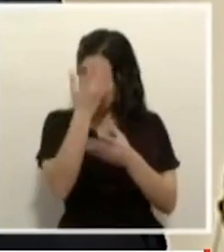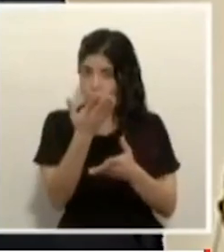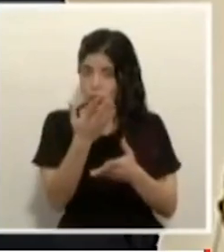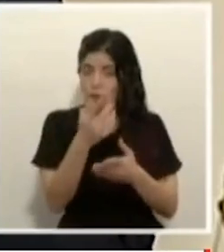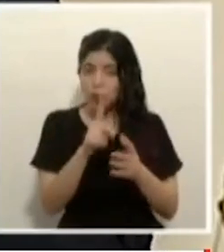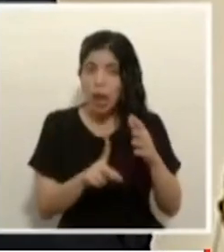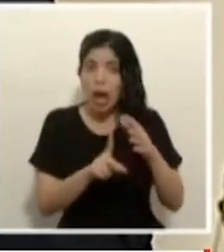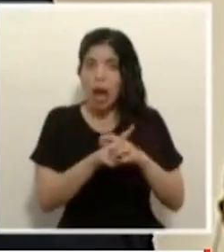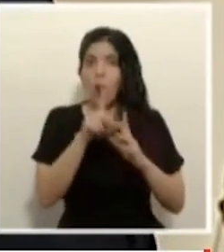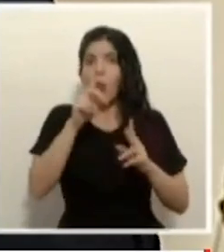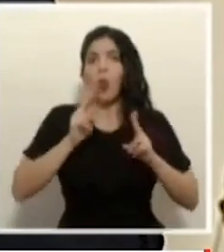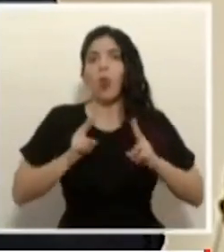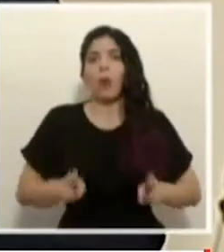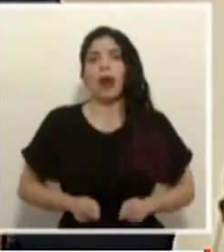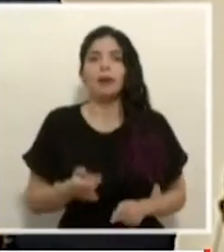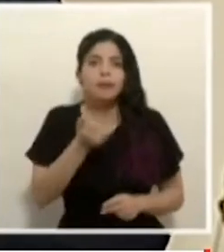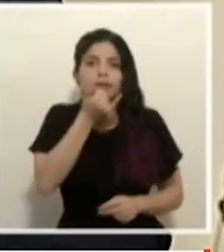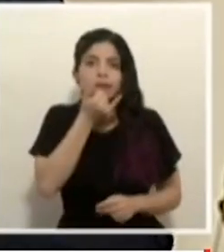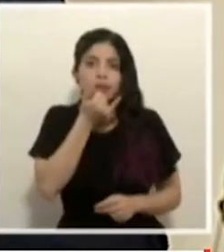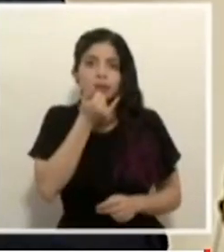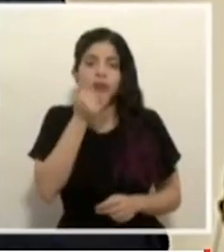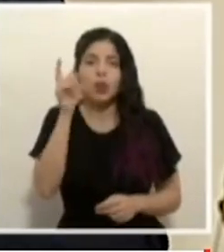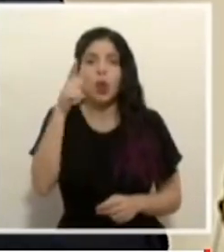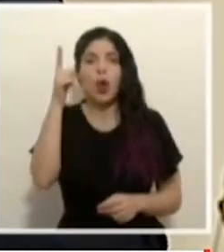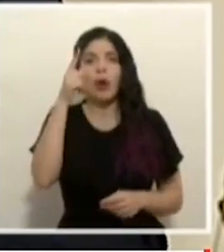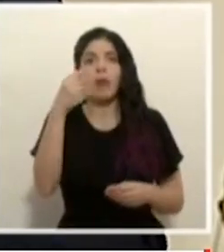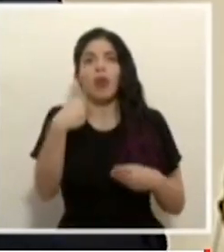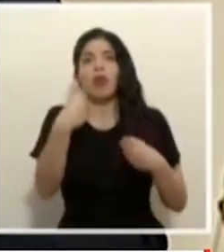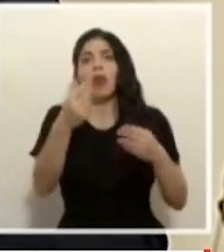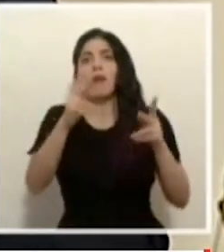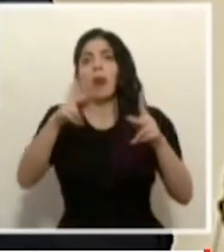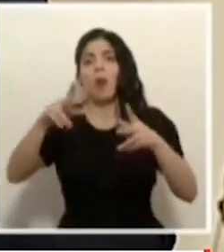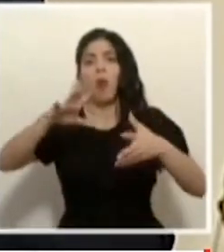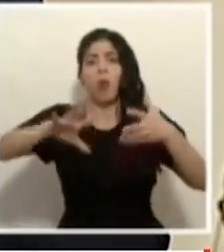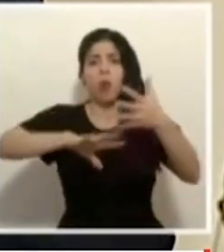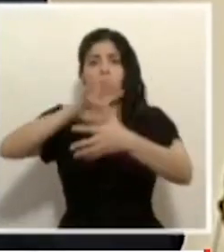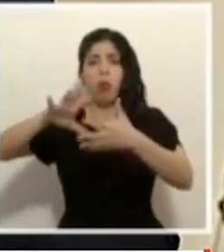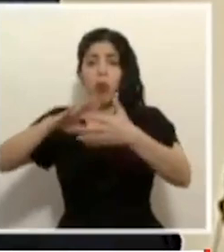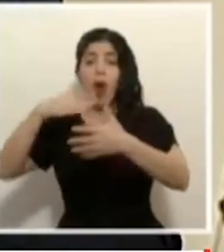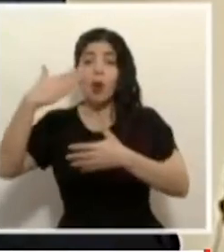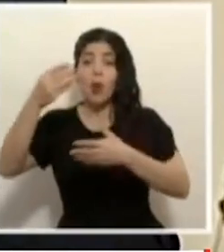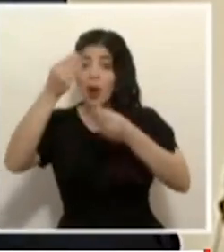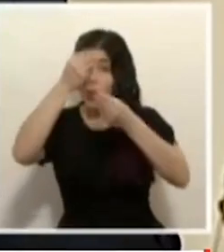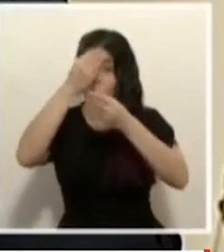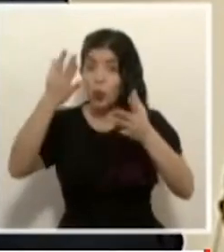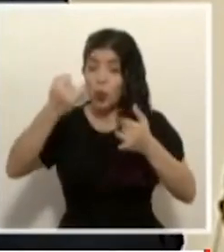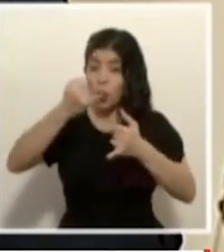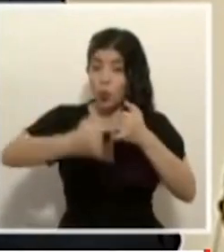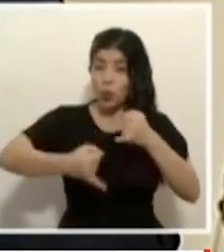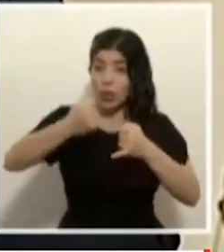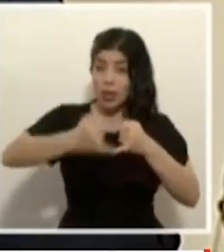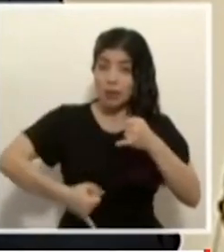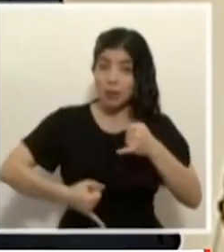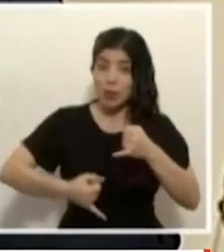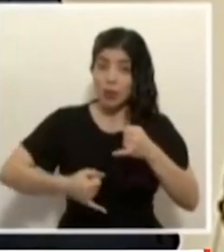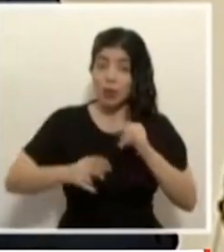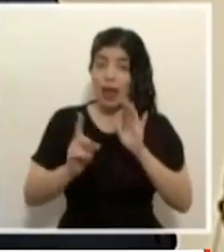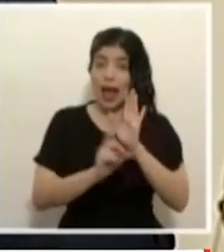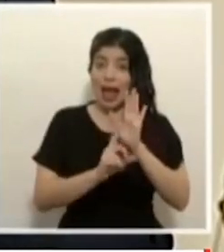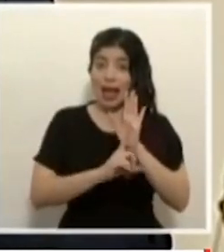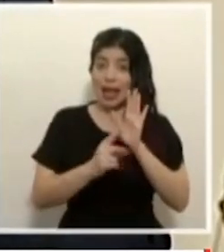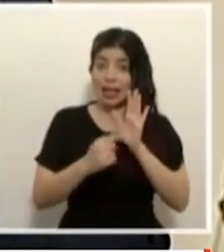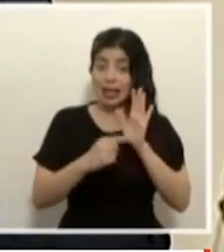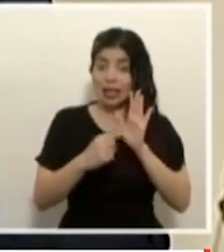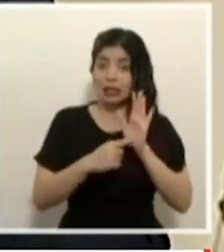error humano que obviamente generó confusión cuando se hizo el anuncio último de las alertas